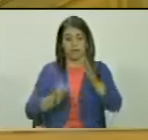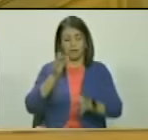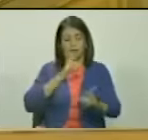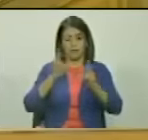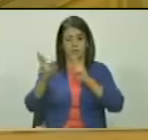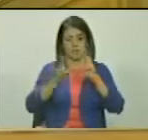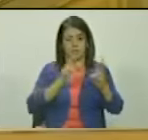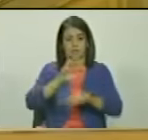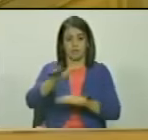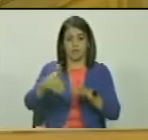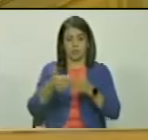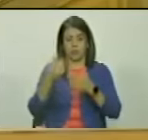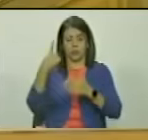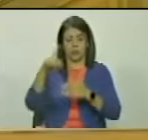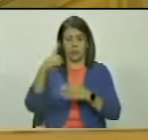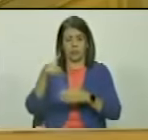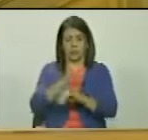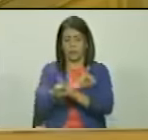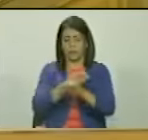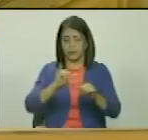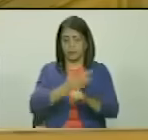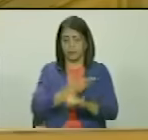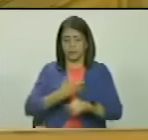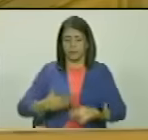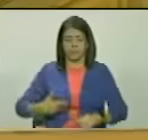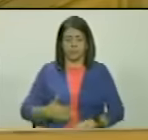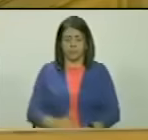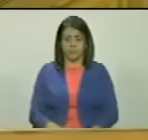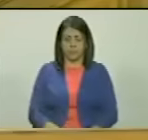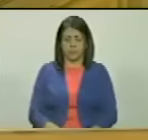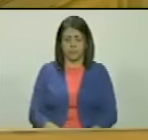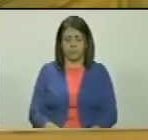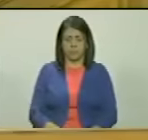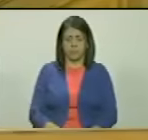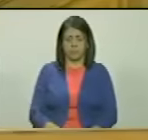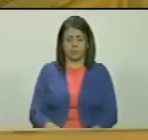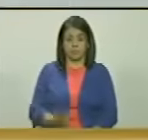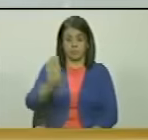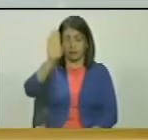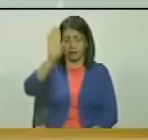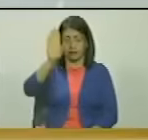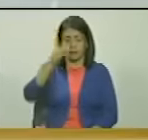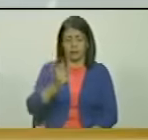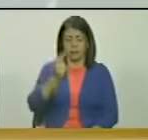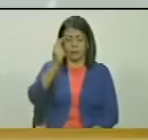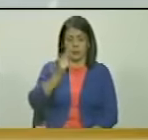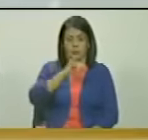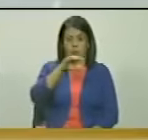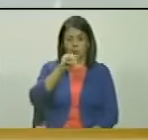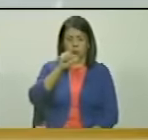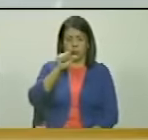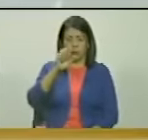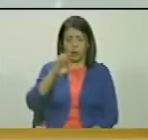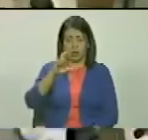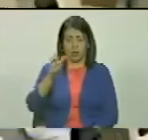relacionados con tales derechos es todo ciudadano presidente tiene la palabra el diputado José Gregorio Correa micrófono para el